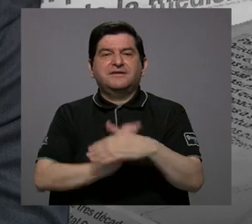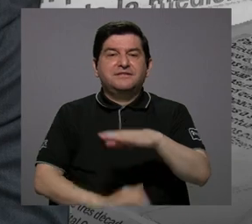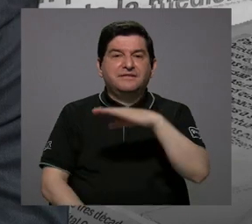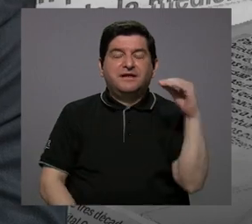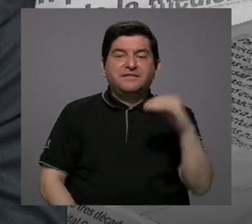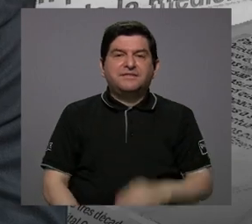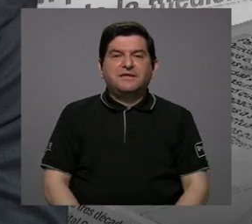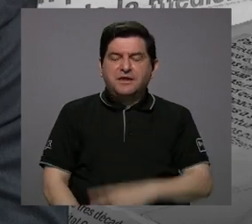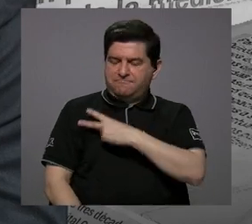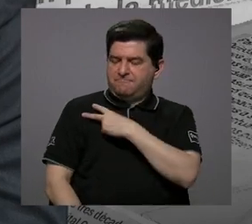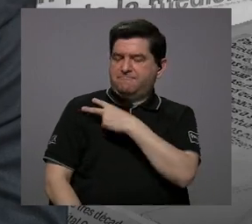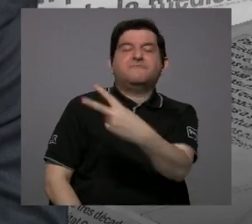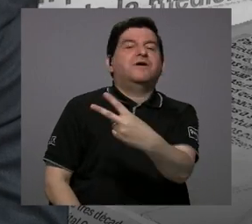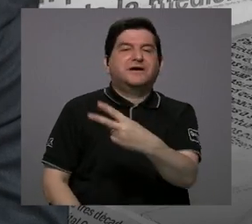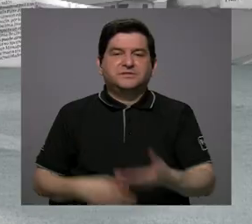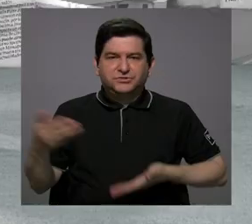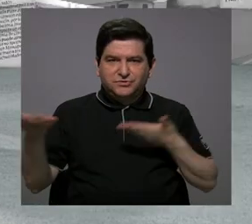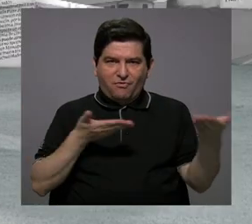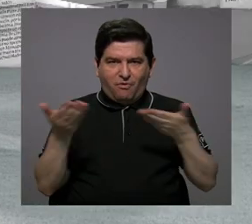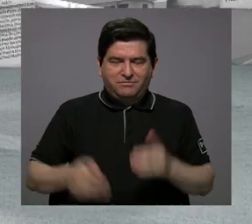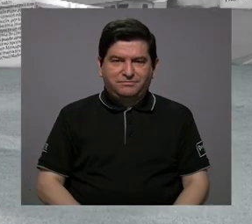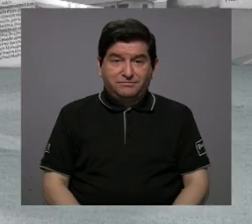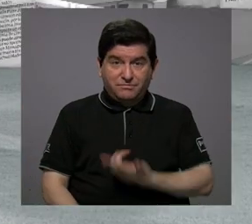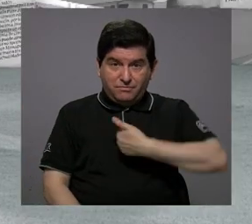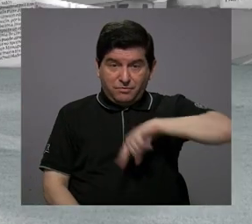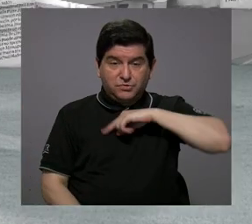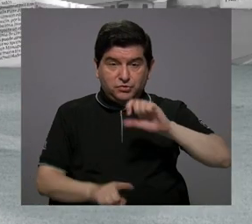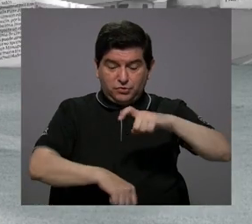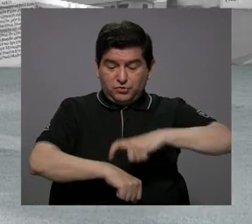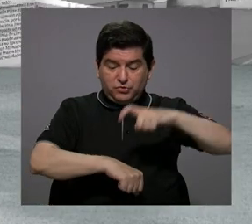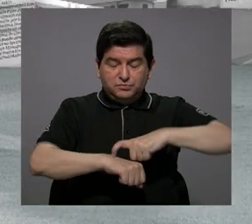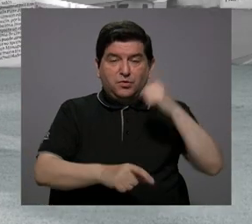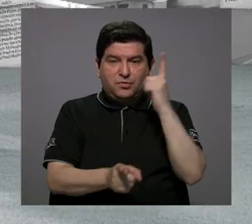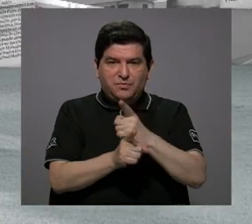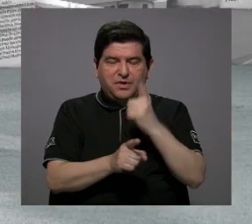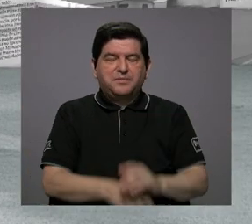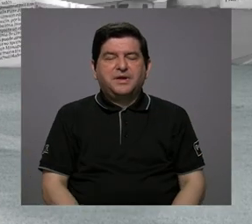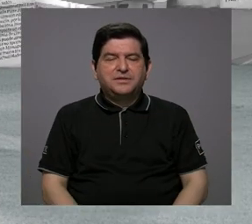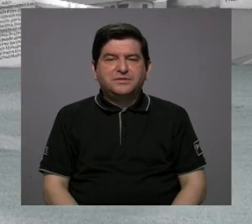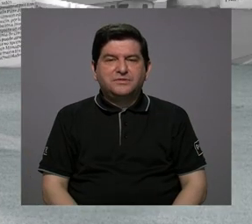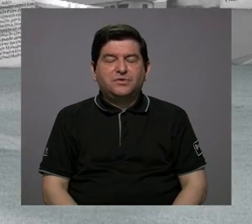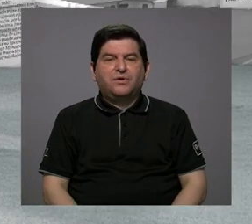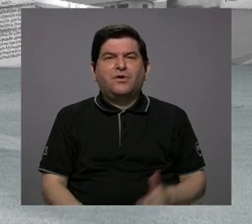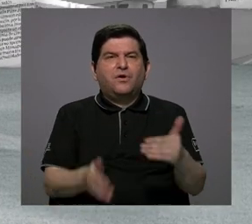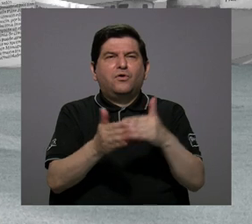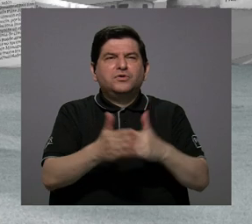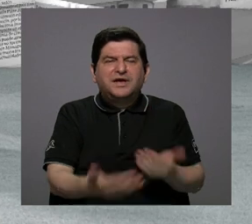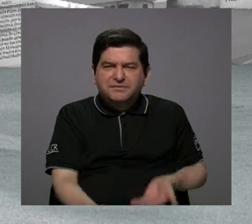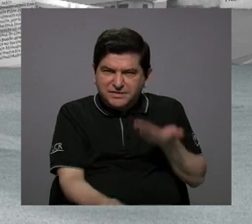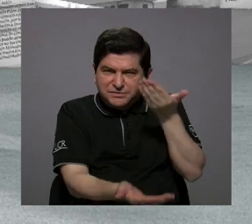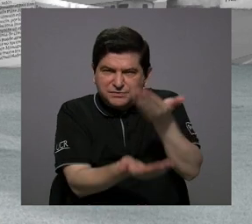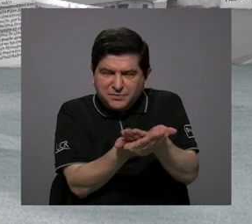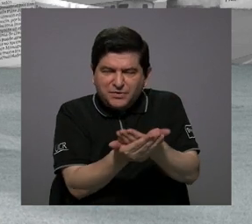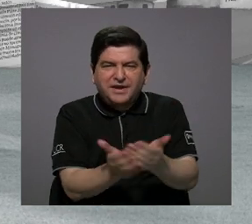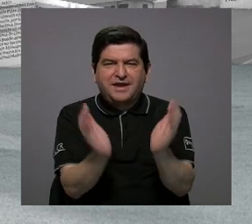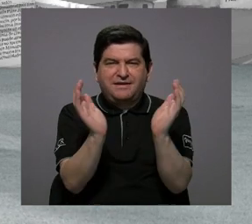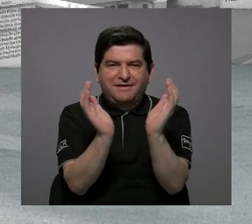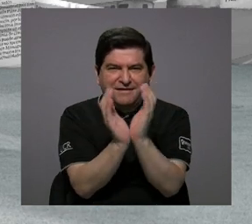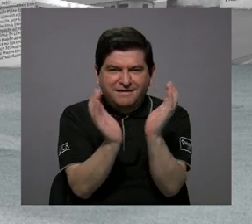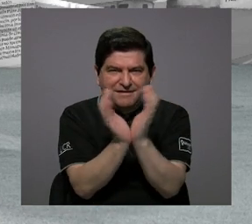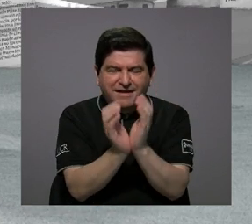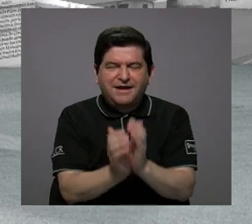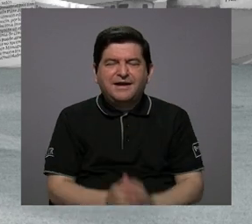la vocación de servicio. Me parece que estamos en un momento oportuno para hacer un replanteamiento de cuál es la caja que